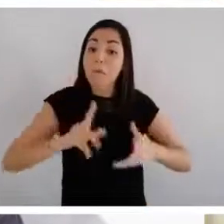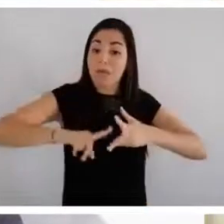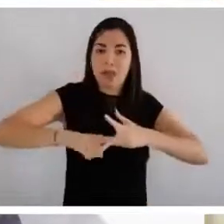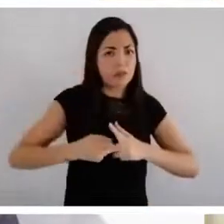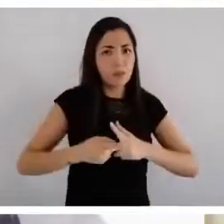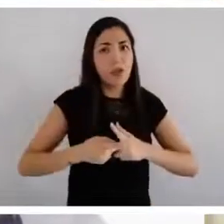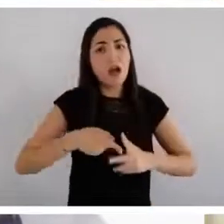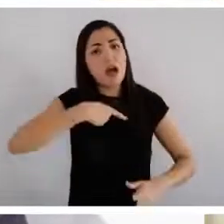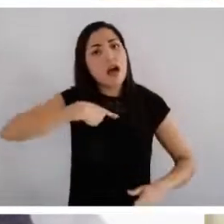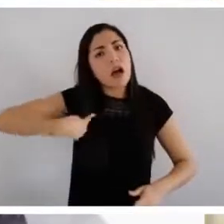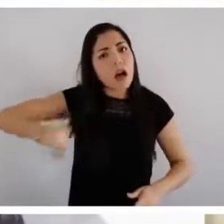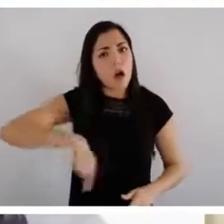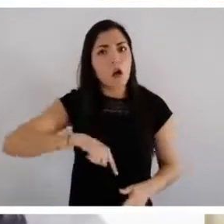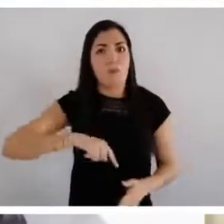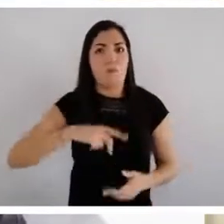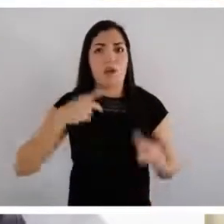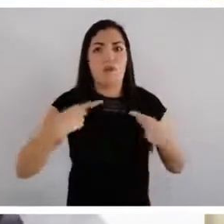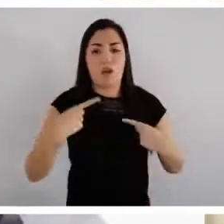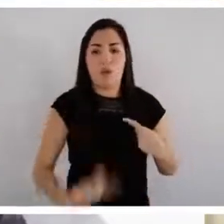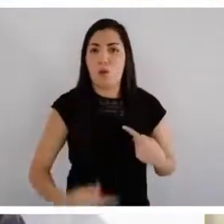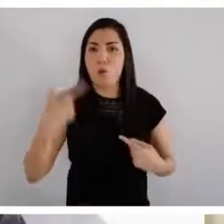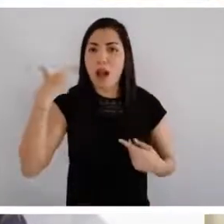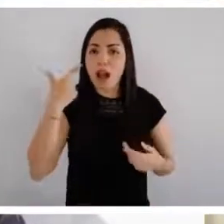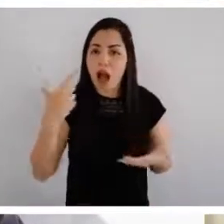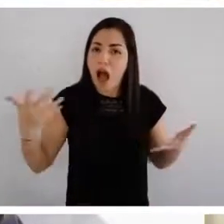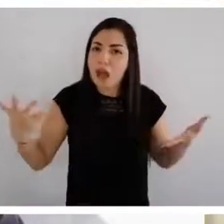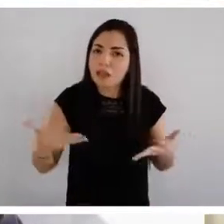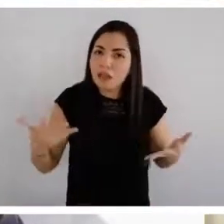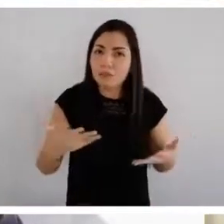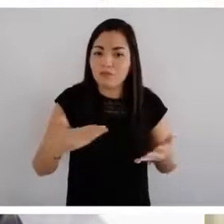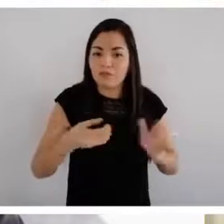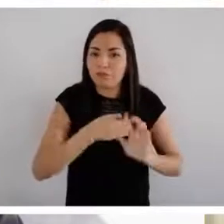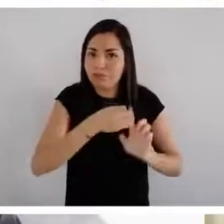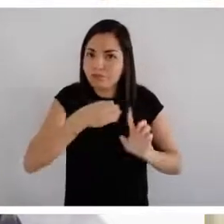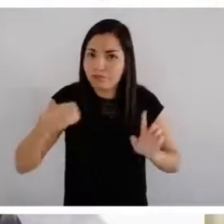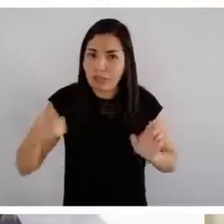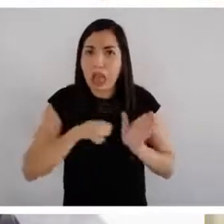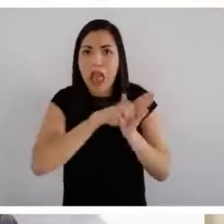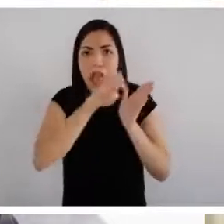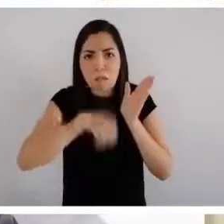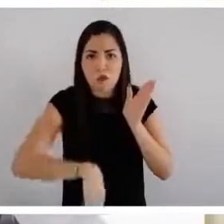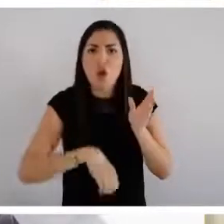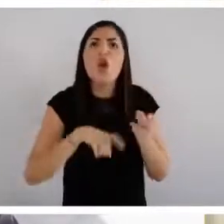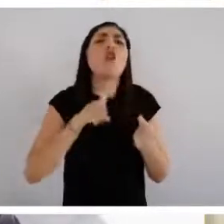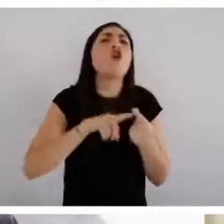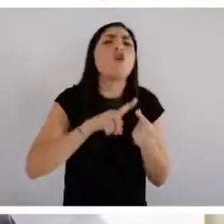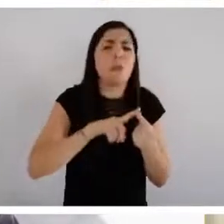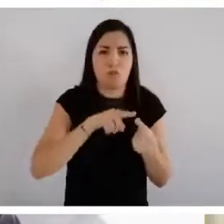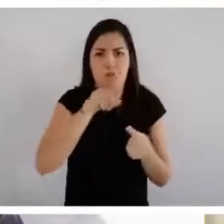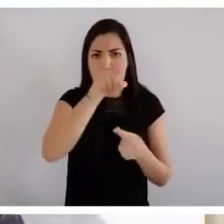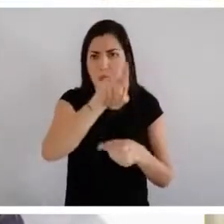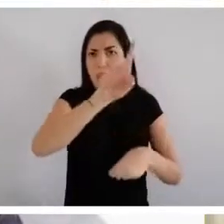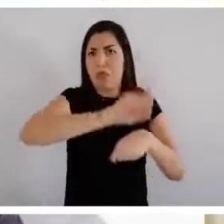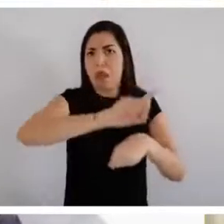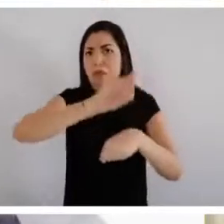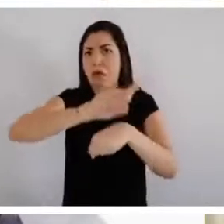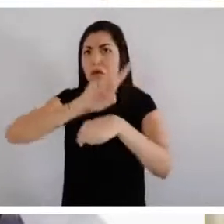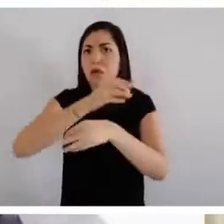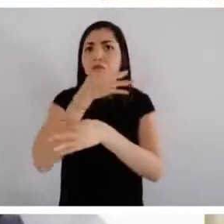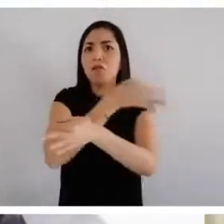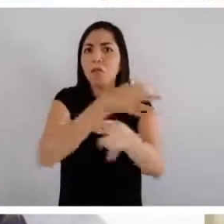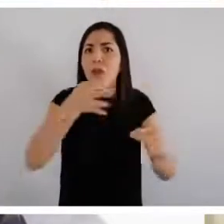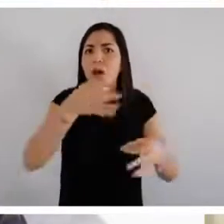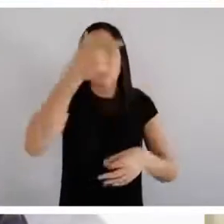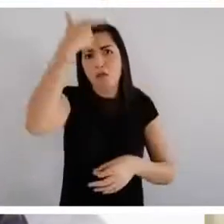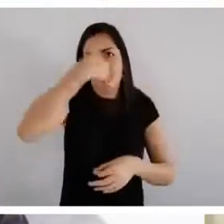pandemia, las y los tapatíos hemos actuado de manera ejemplar. Los números que ustedes mismos han presentado lo demuestran noche tras noche. Por eso,